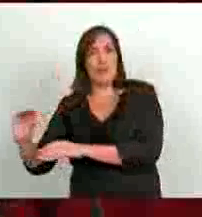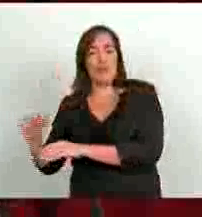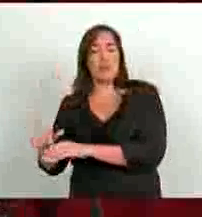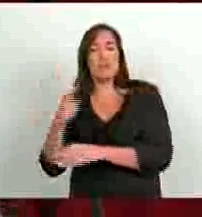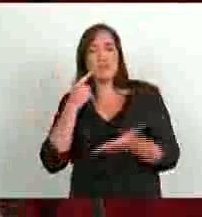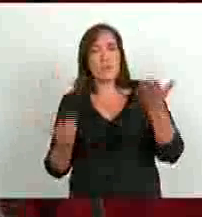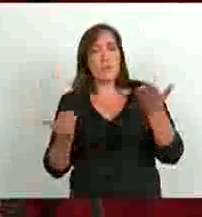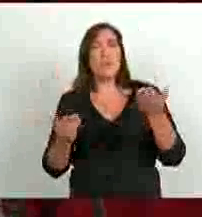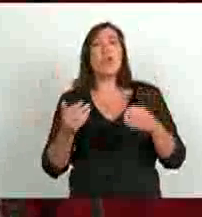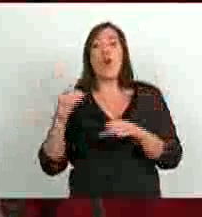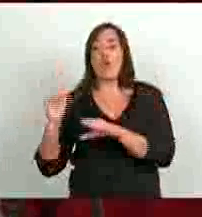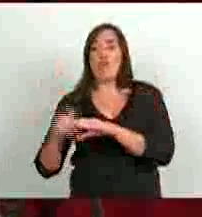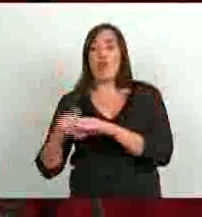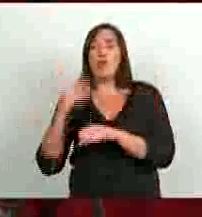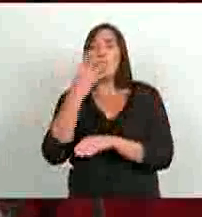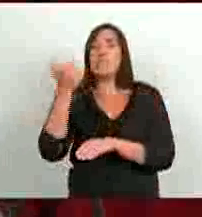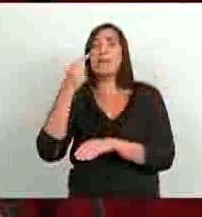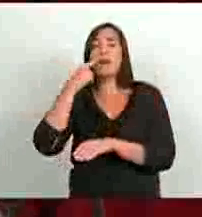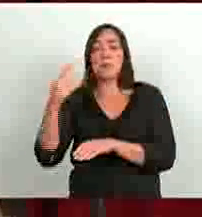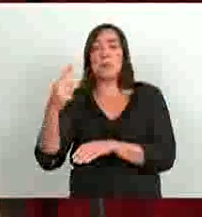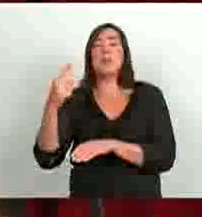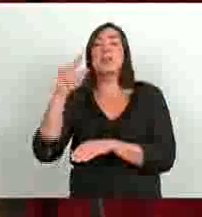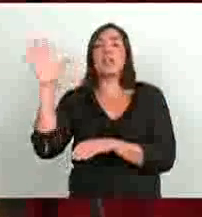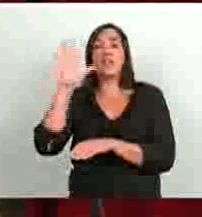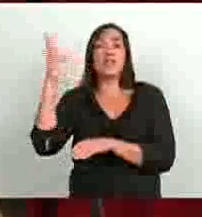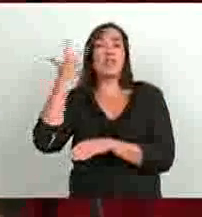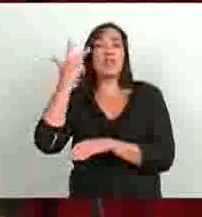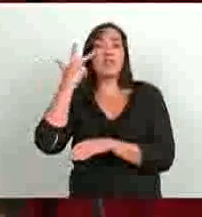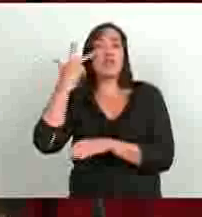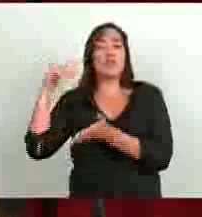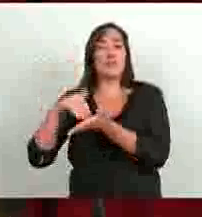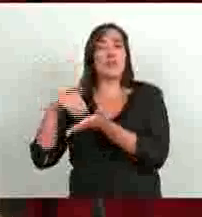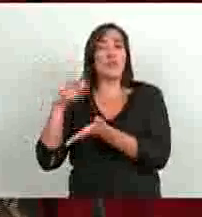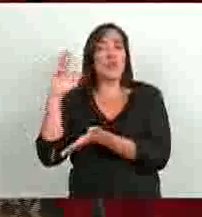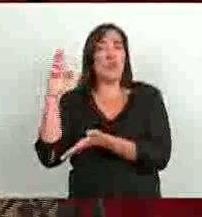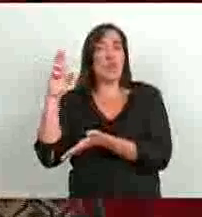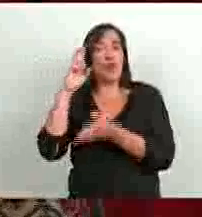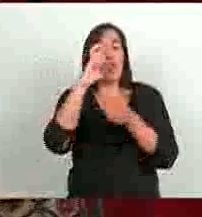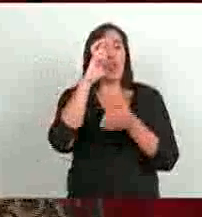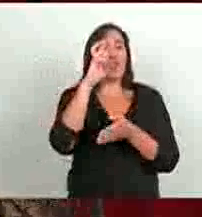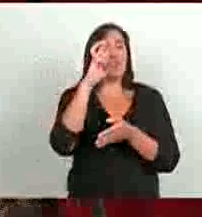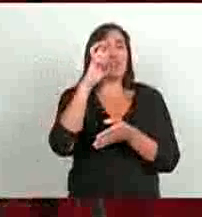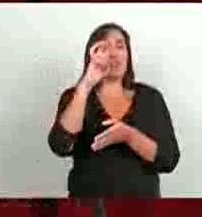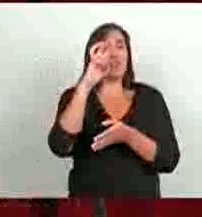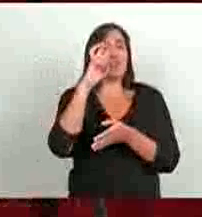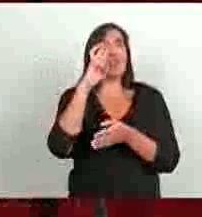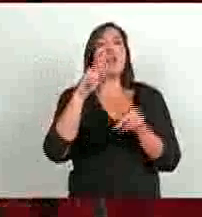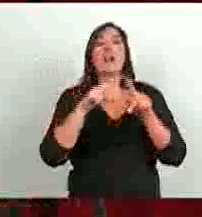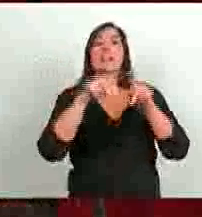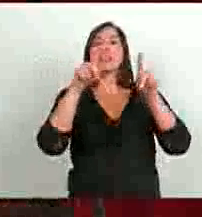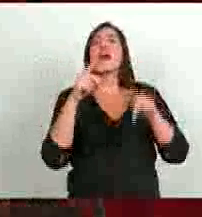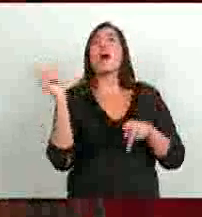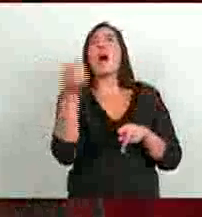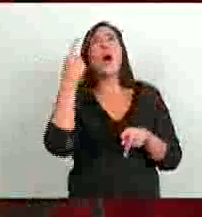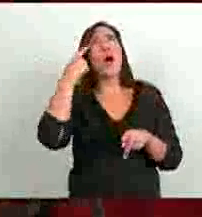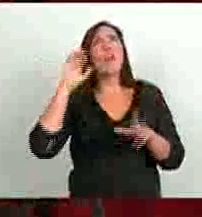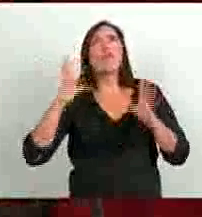Prácticamente el fondo representa 46.518 millones de dólares, esto es en títulos, para